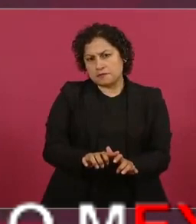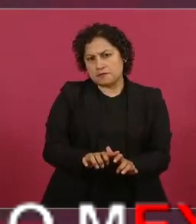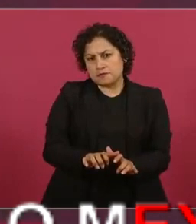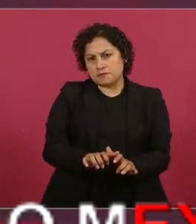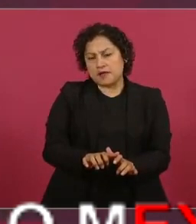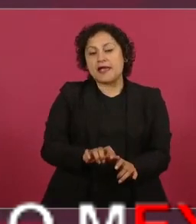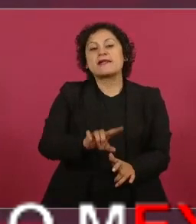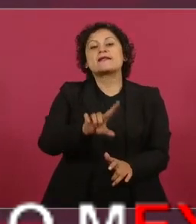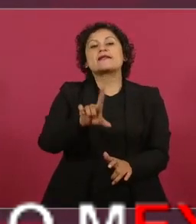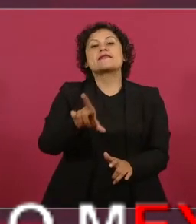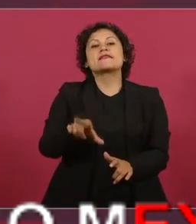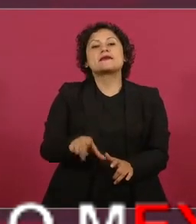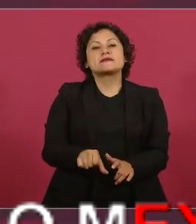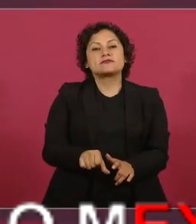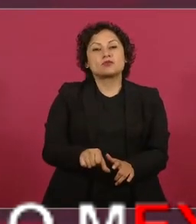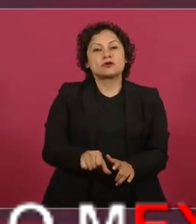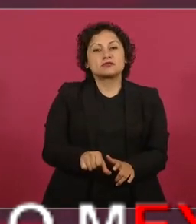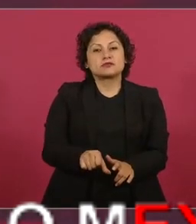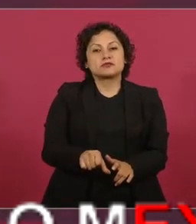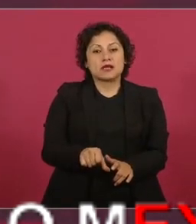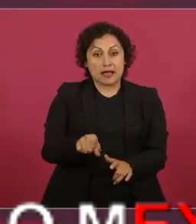o le haya indicado